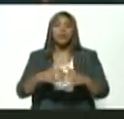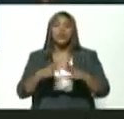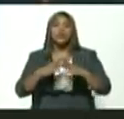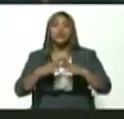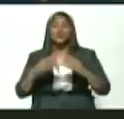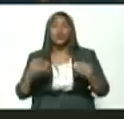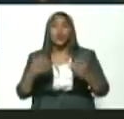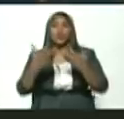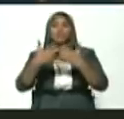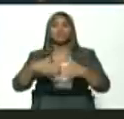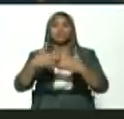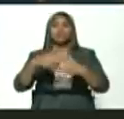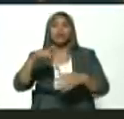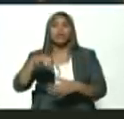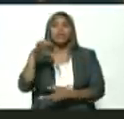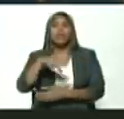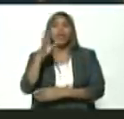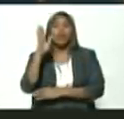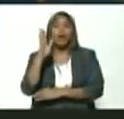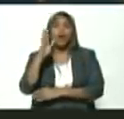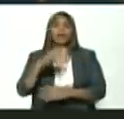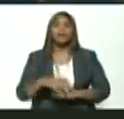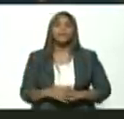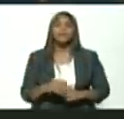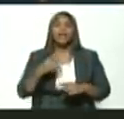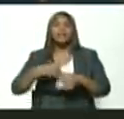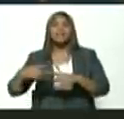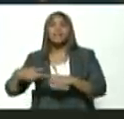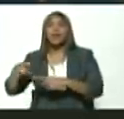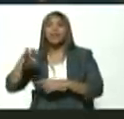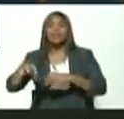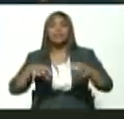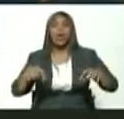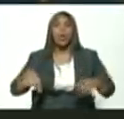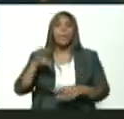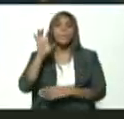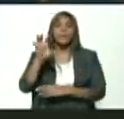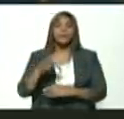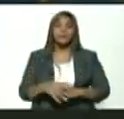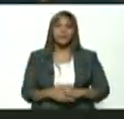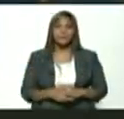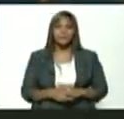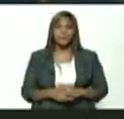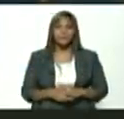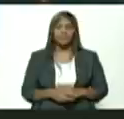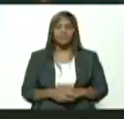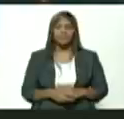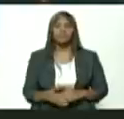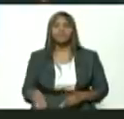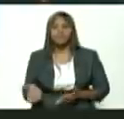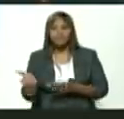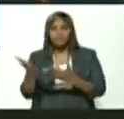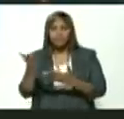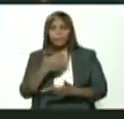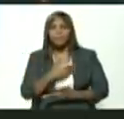las empresas aquí en el estado Lara y en diferentes estados del país adelante mi presidente